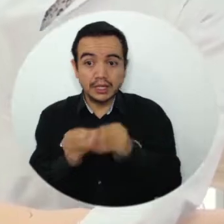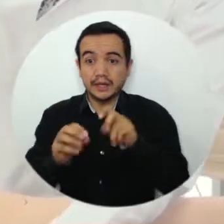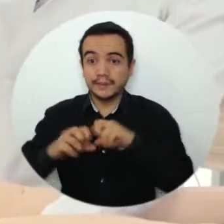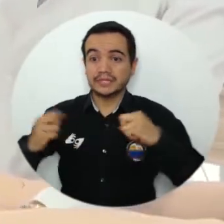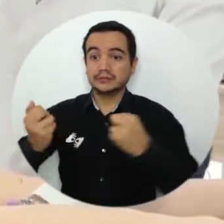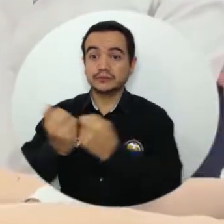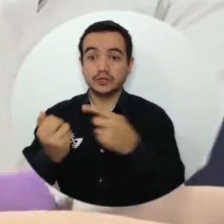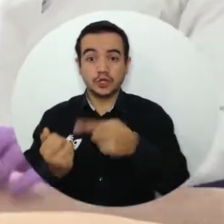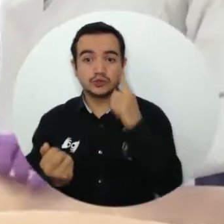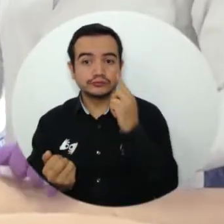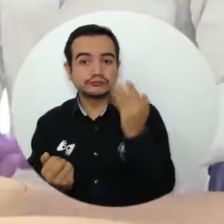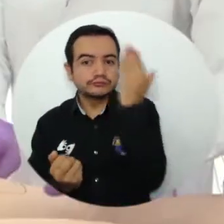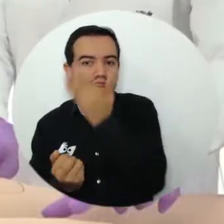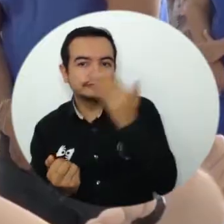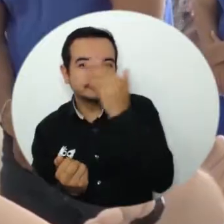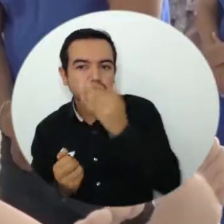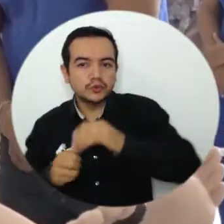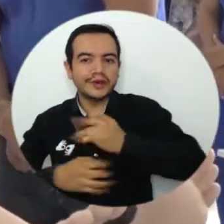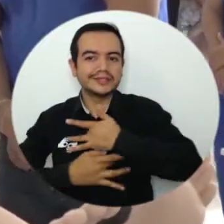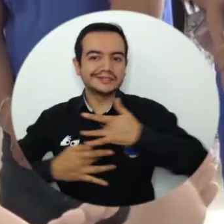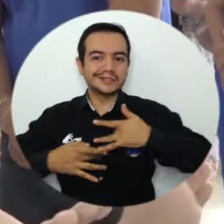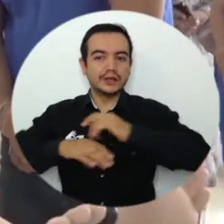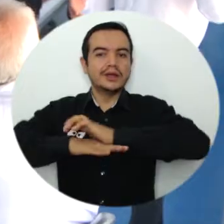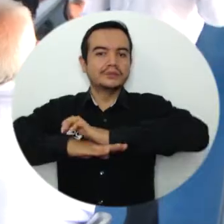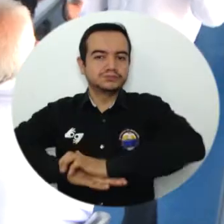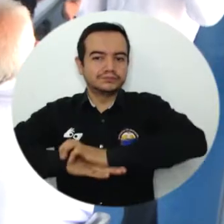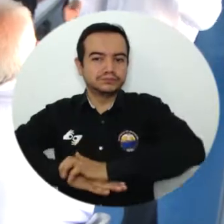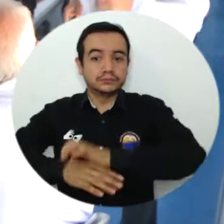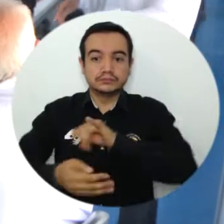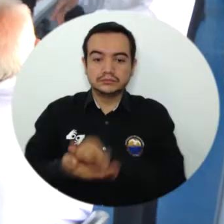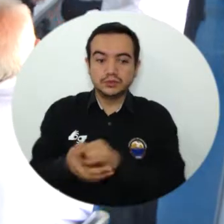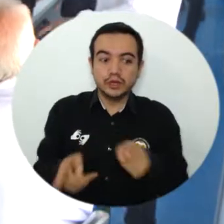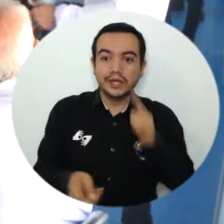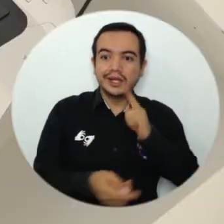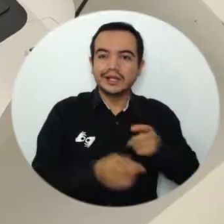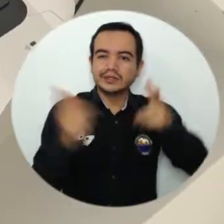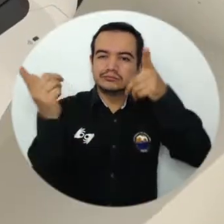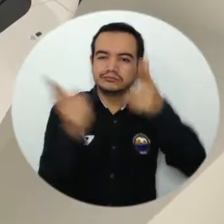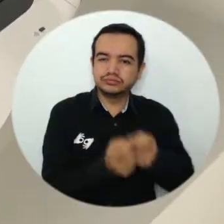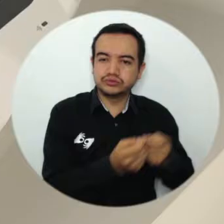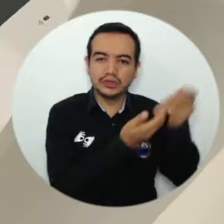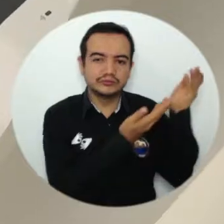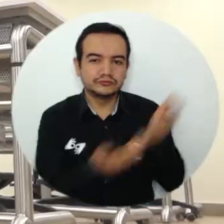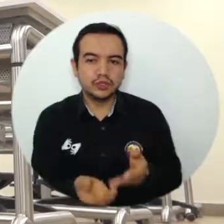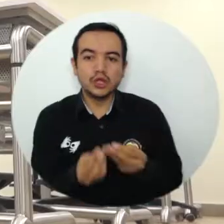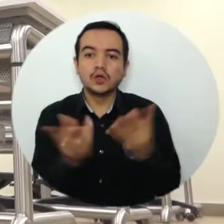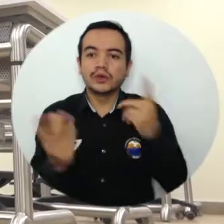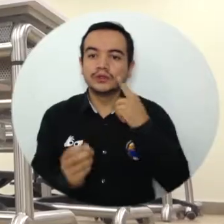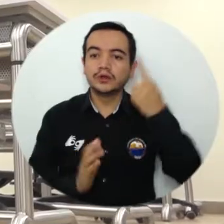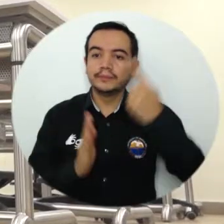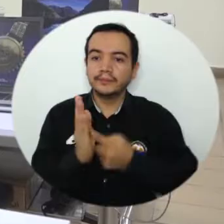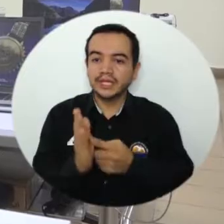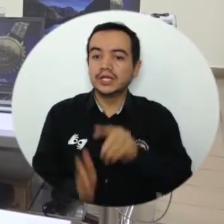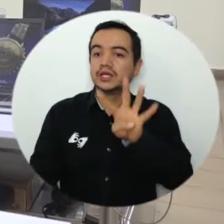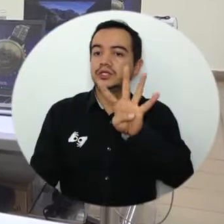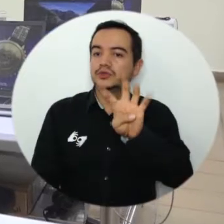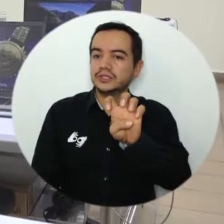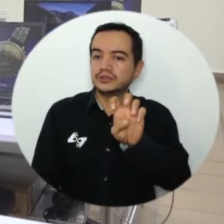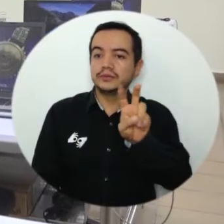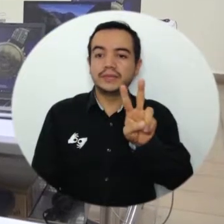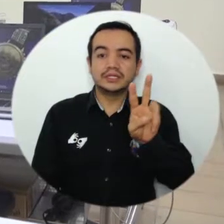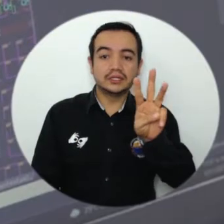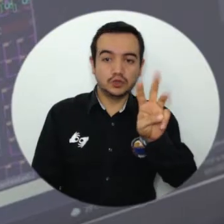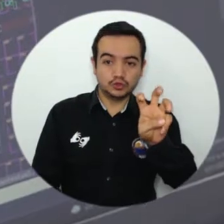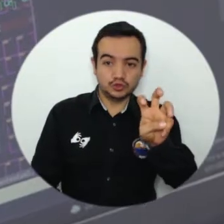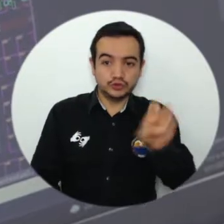clínica de simulación de la Facultad de Ciencias de la Salud, significó una importante inversión de 1.928 millones de pesos en el último año